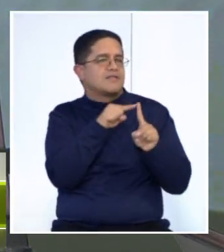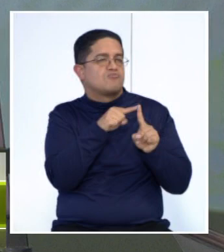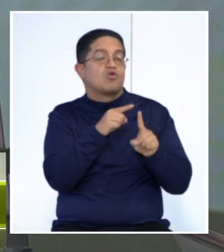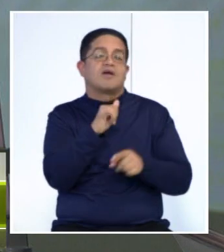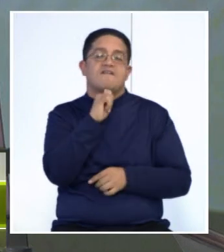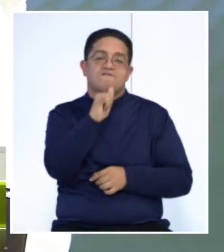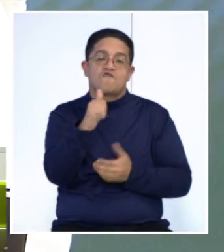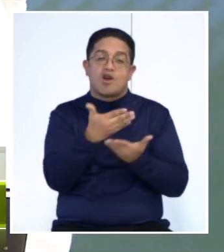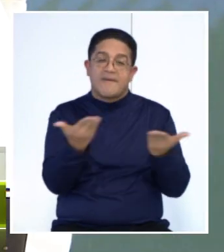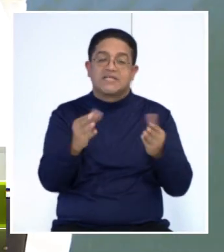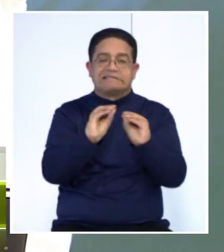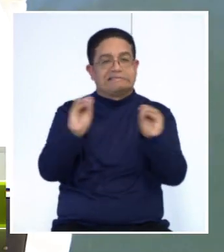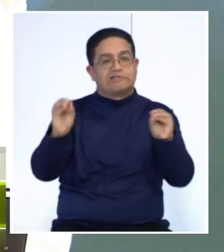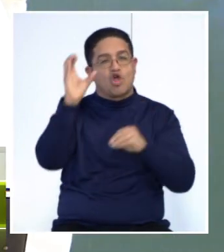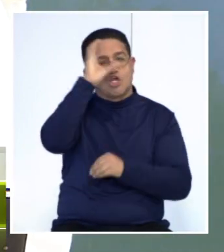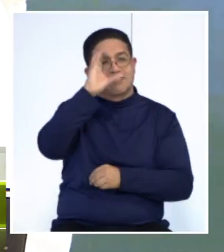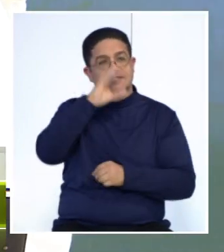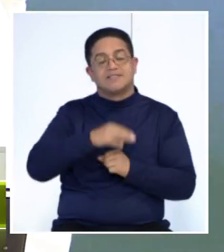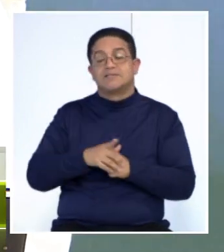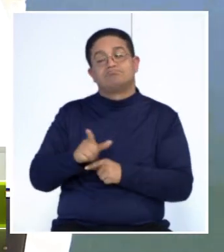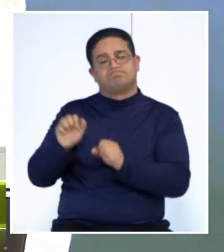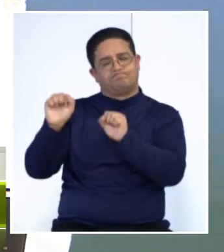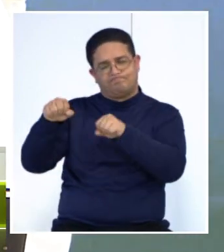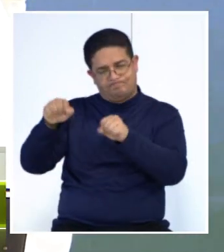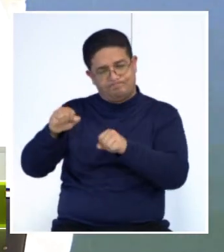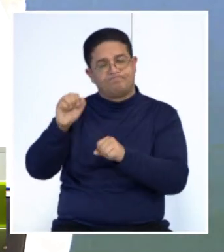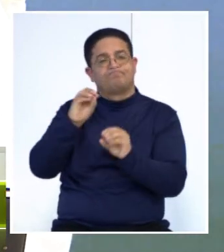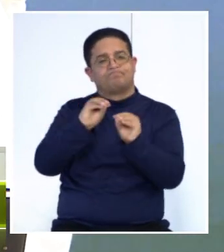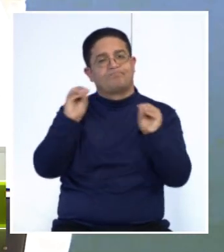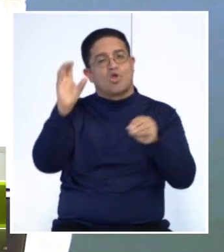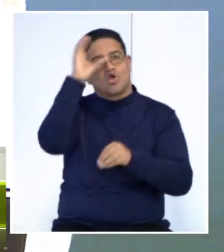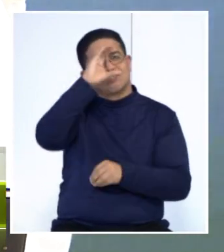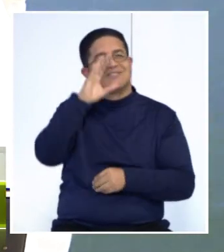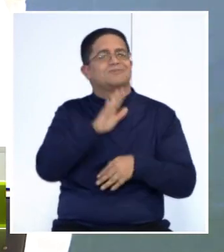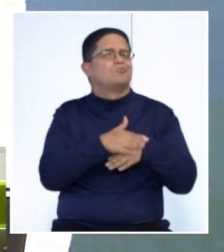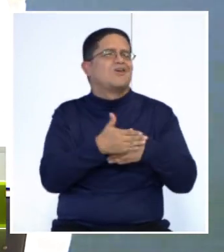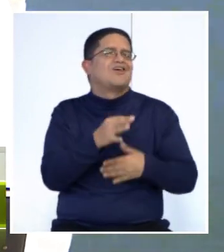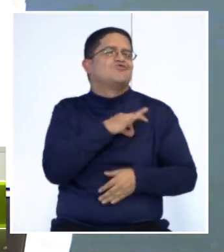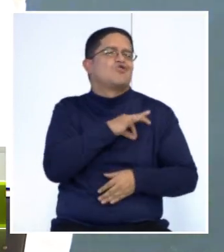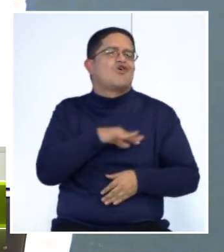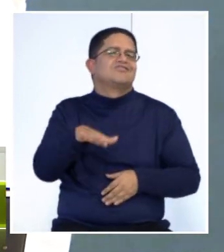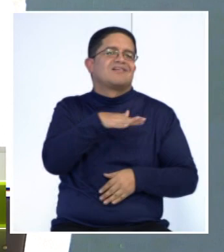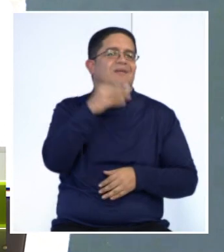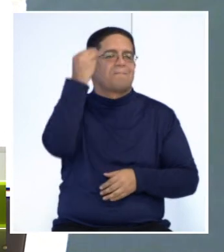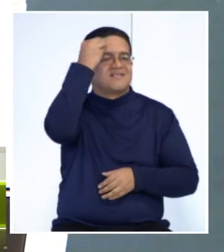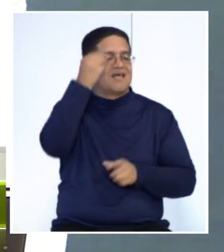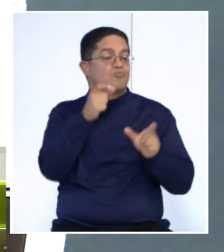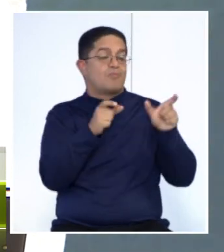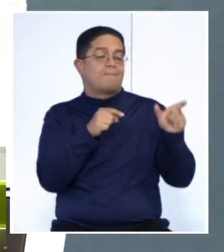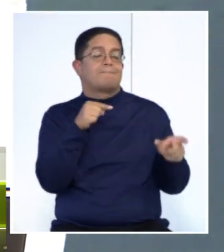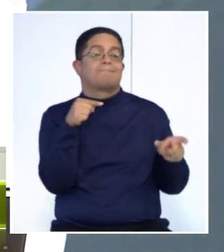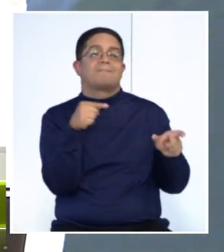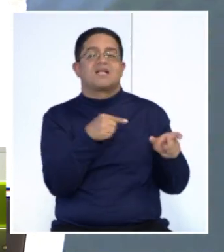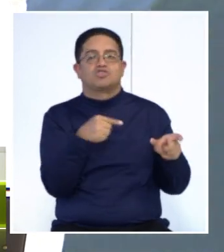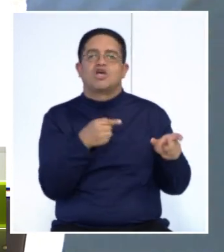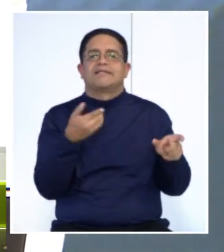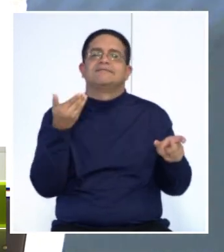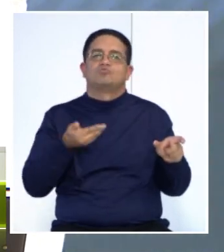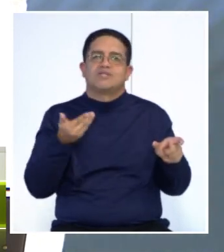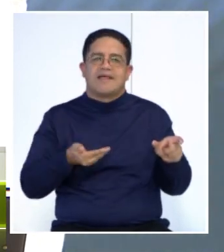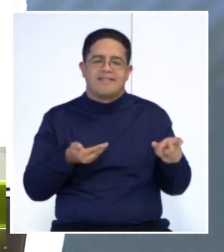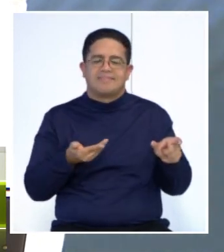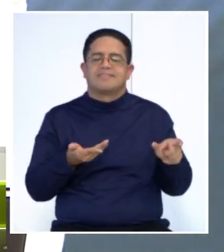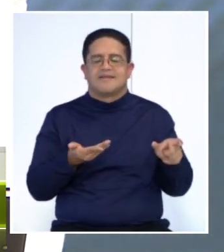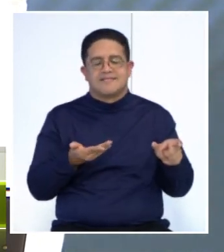informar. Crear conciencia y además a veces como sociedad pensamos en el paciente que sí es fundamental,